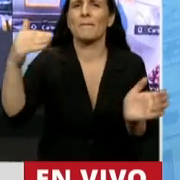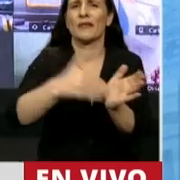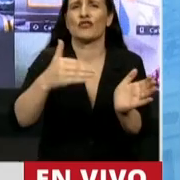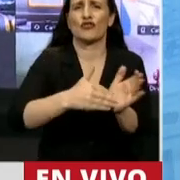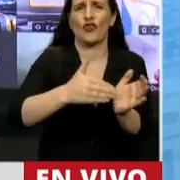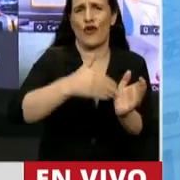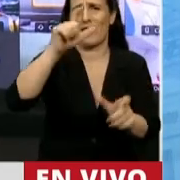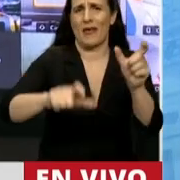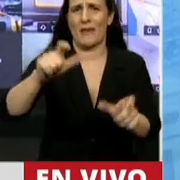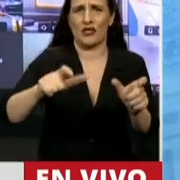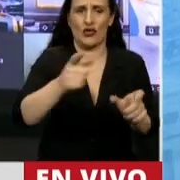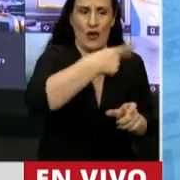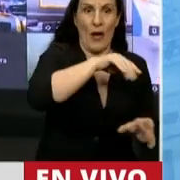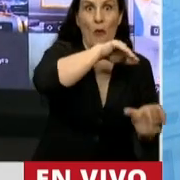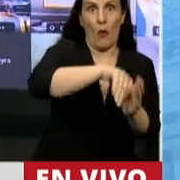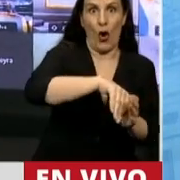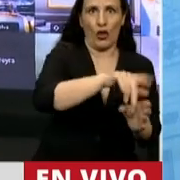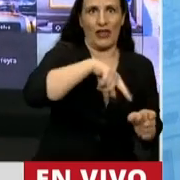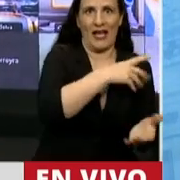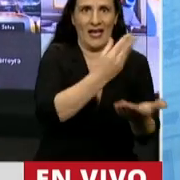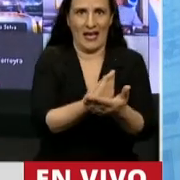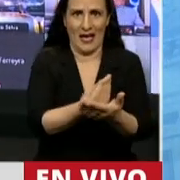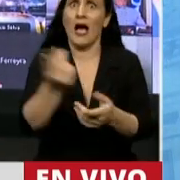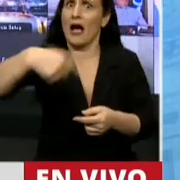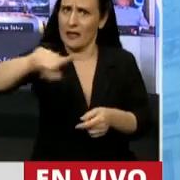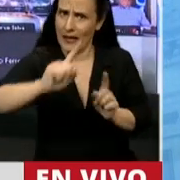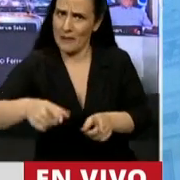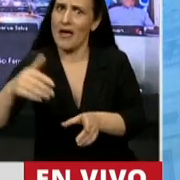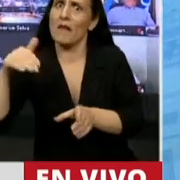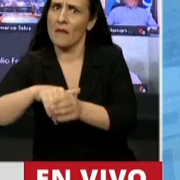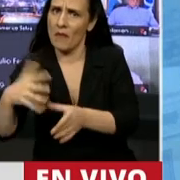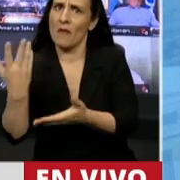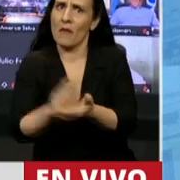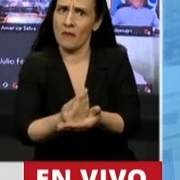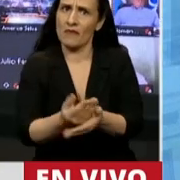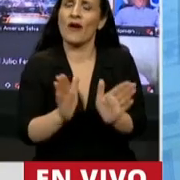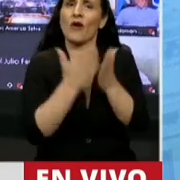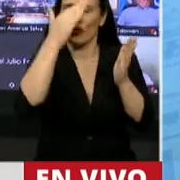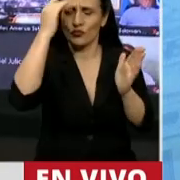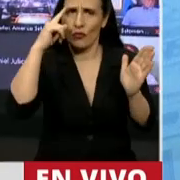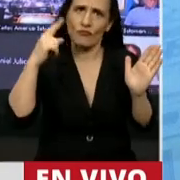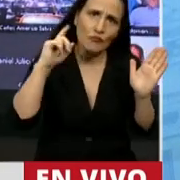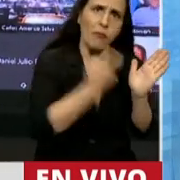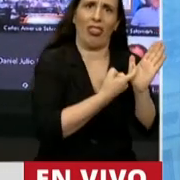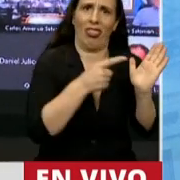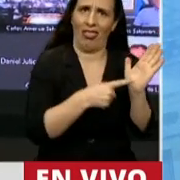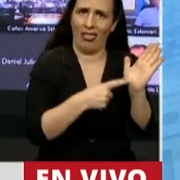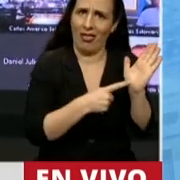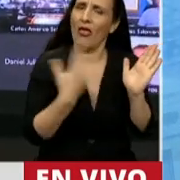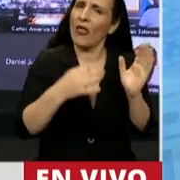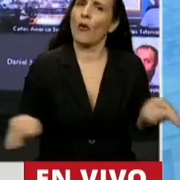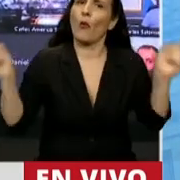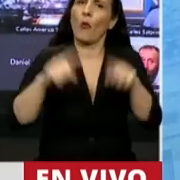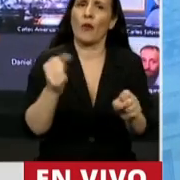ciudadanos que nos eligieron para representarnos. A ustedes y a nosotros. Se está vulnerando la Constitución Nacional. Volvamos a la